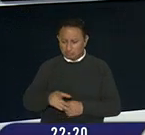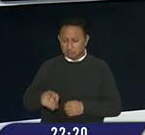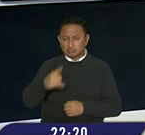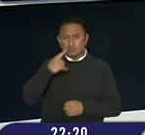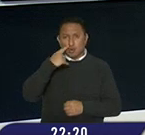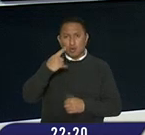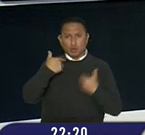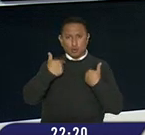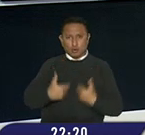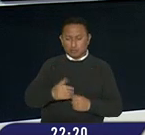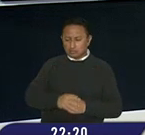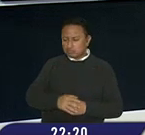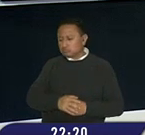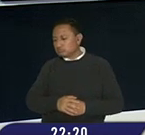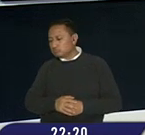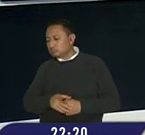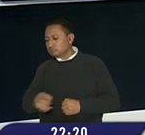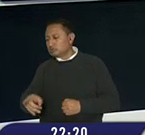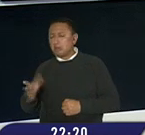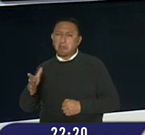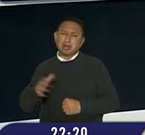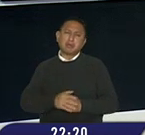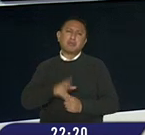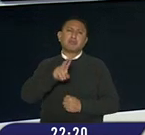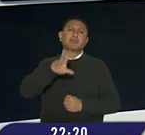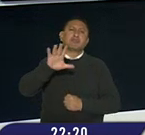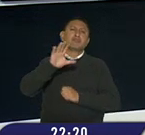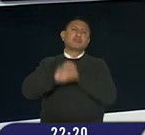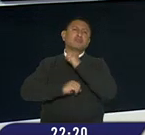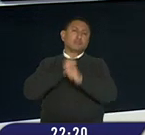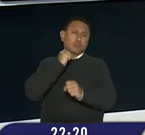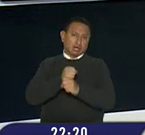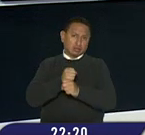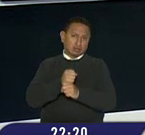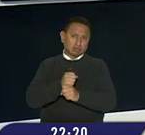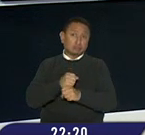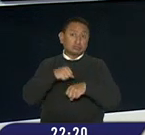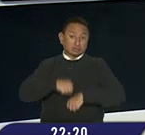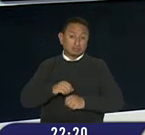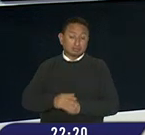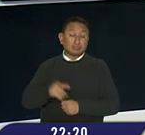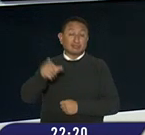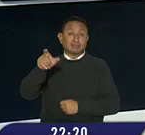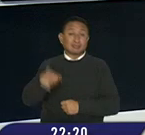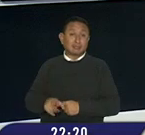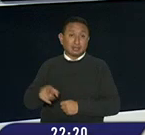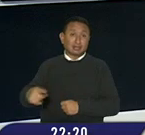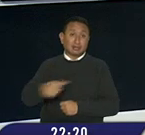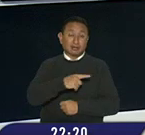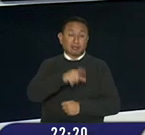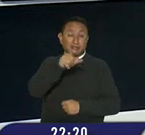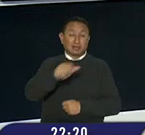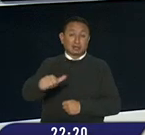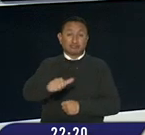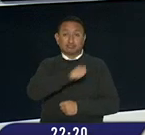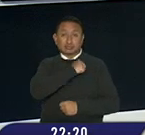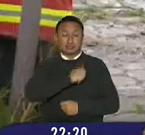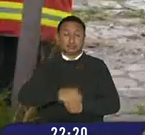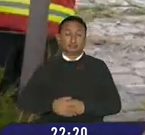masculino. hombre de aproximadamente 25 años de edad habría sido víctima de la delincuencia.